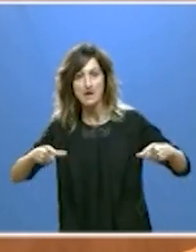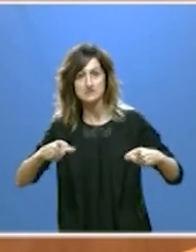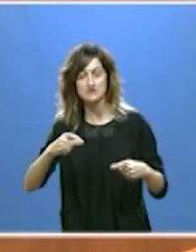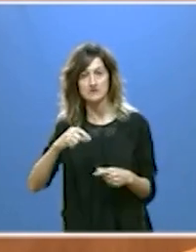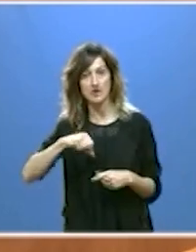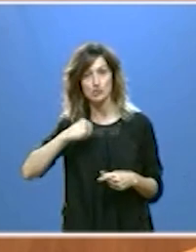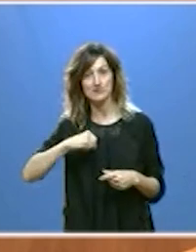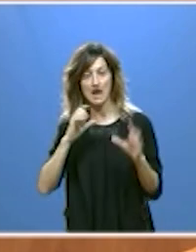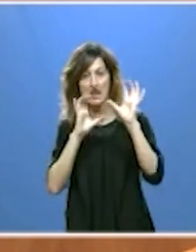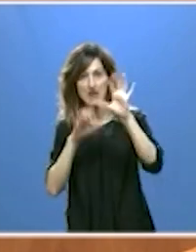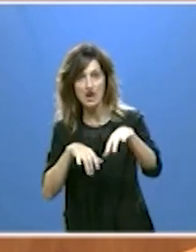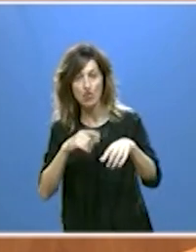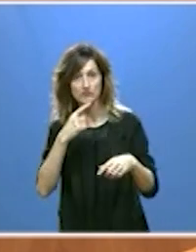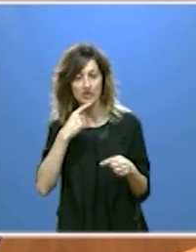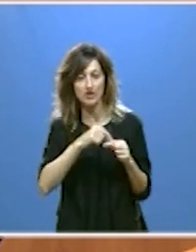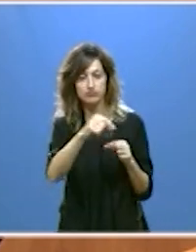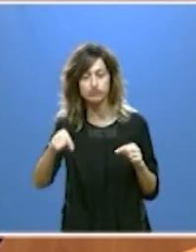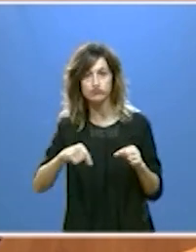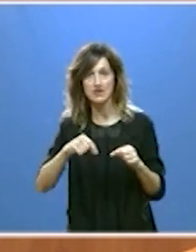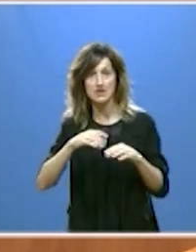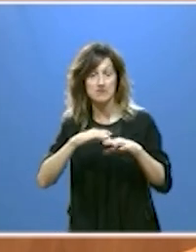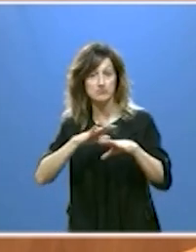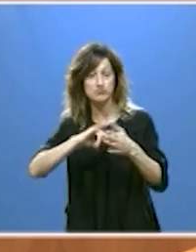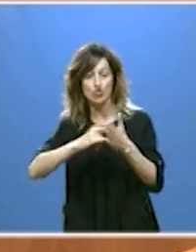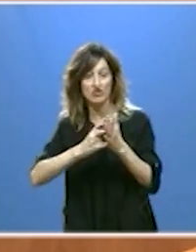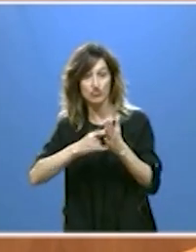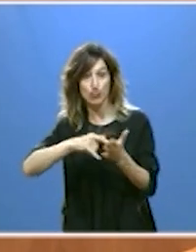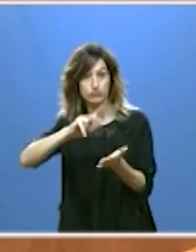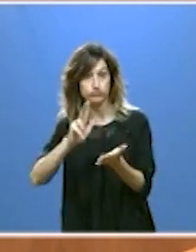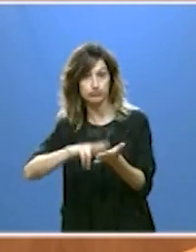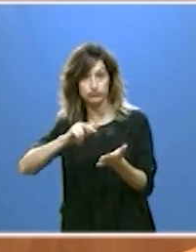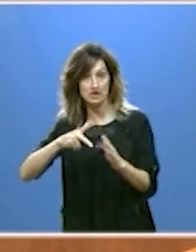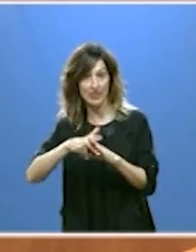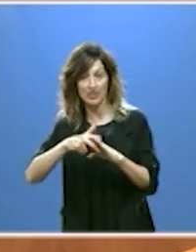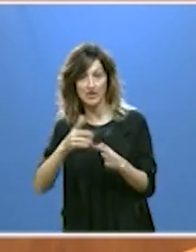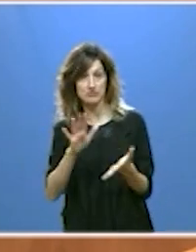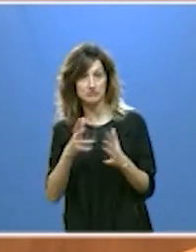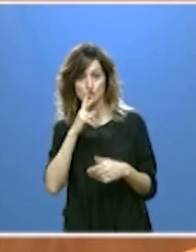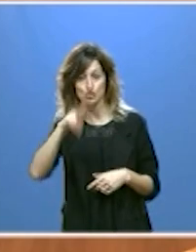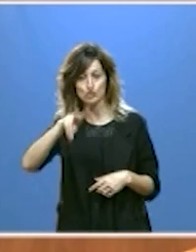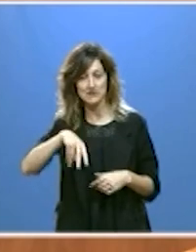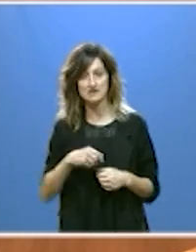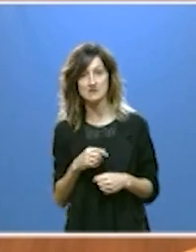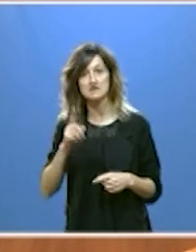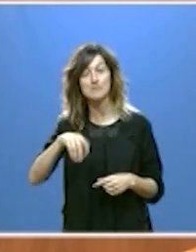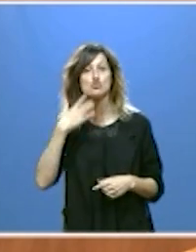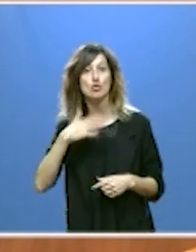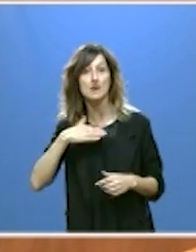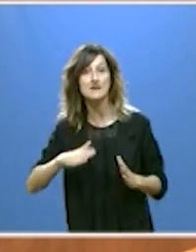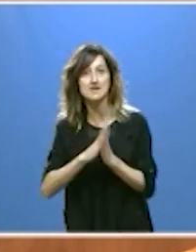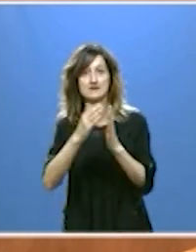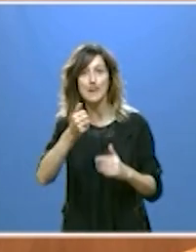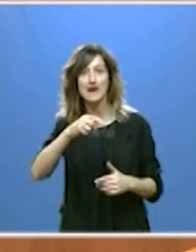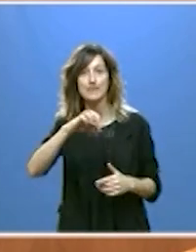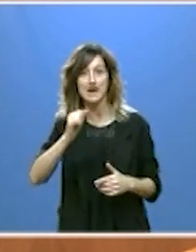con la licitación de la redacción del proyecto en dos meses, también el Hospital de Santa Bárbara de Soria, el Hospital de